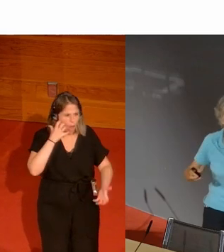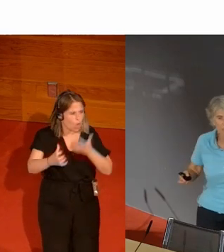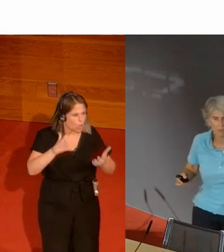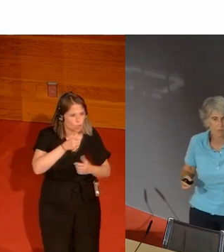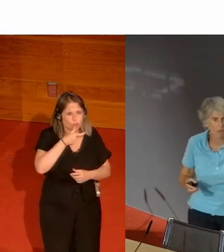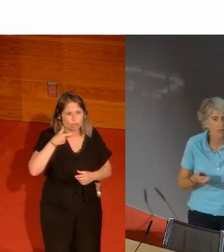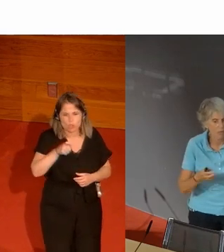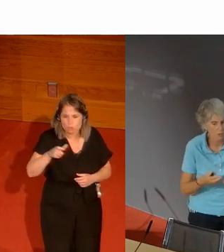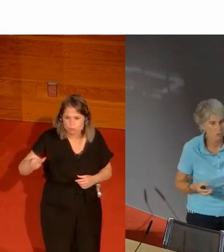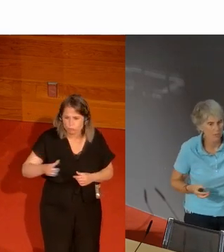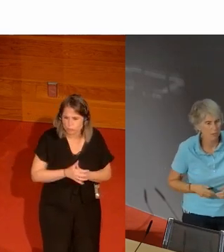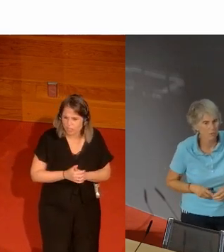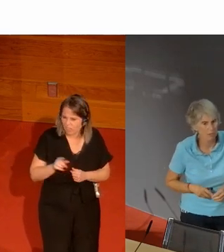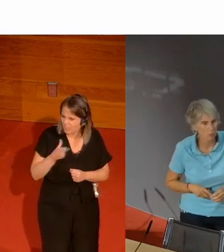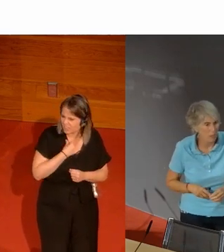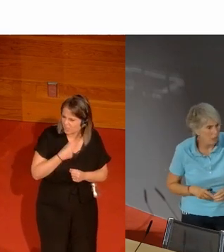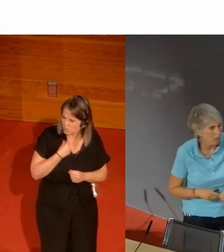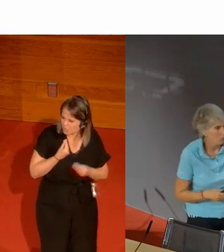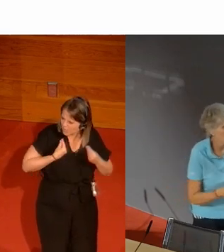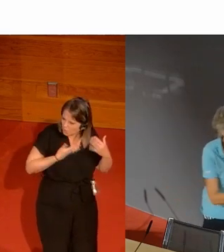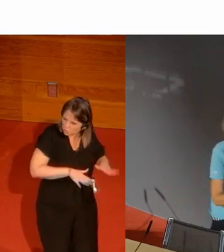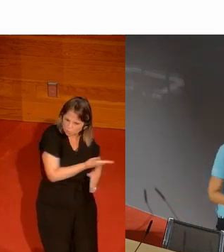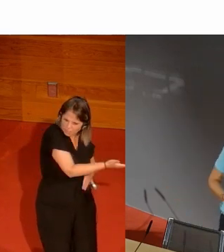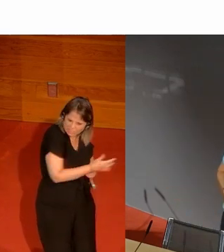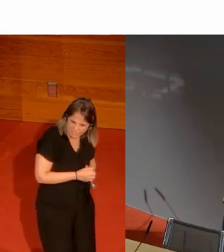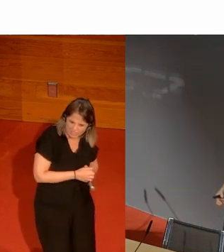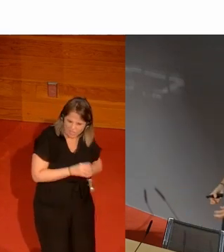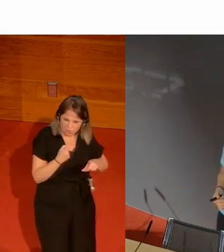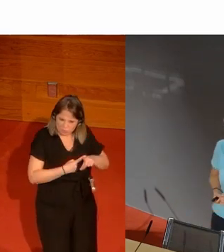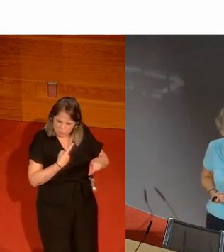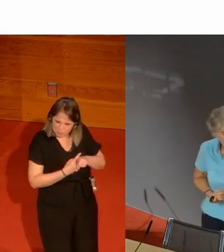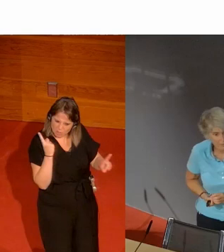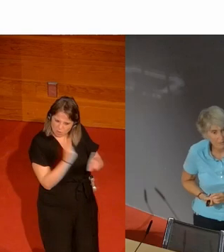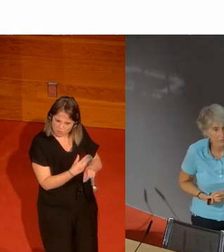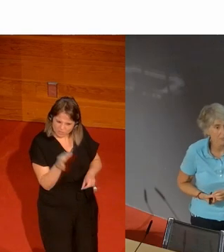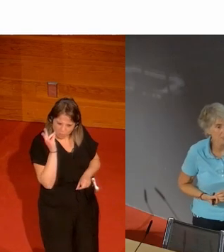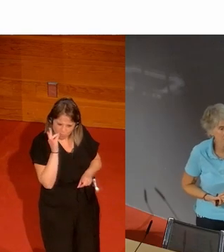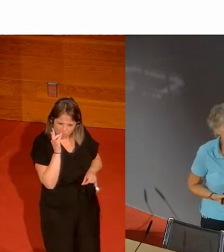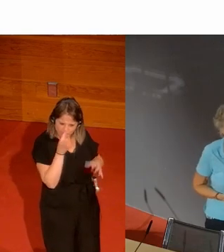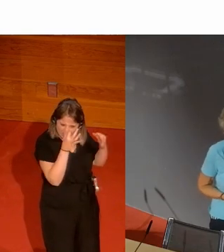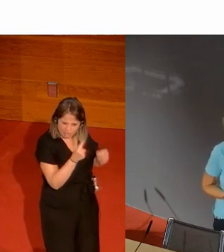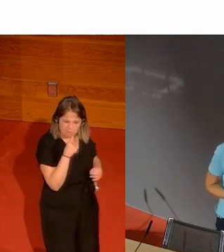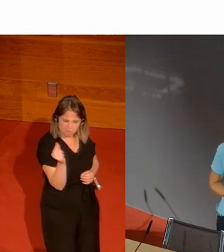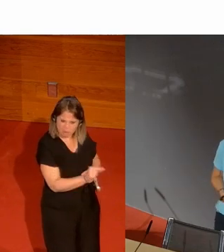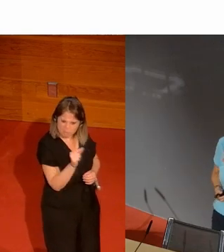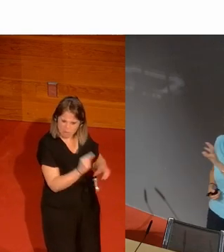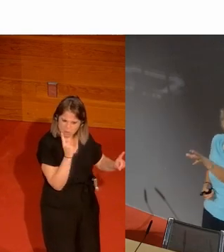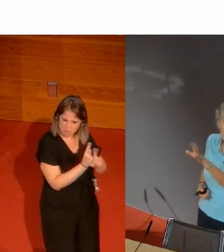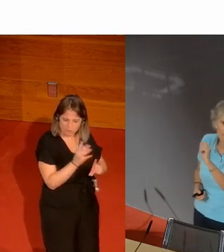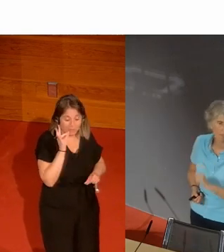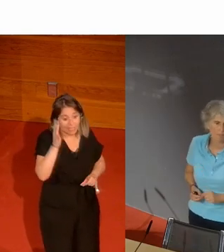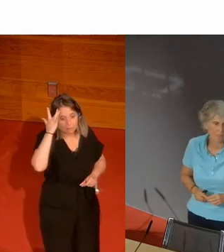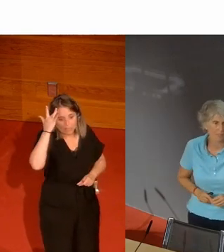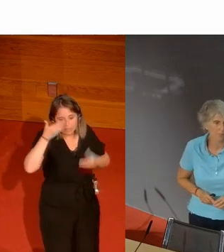y empiezan a insultar y tal y yo decía a ti te gustaría que lo hicieran con tu hija con tu hijo con tu sobrina que les trataran así que les dijeran esas cosas imagínate